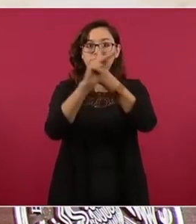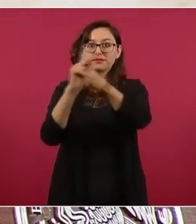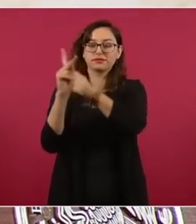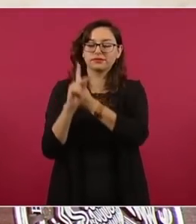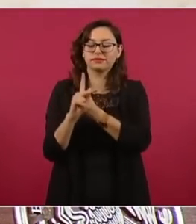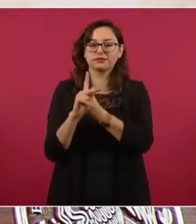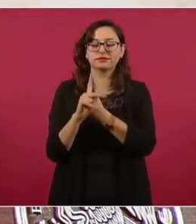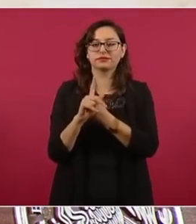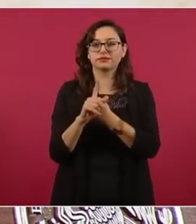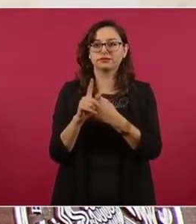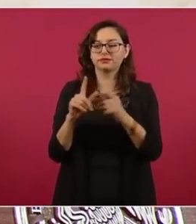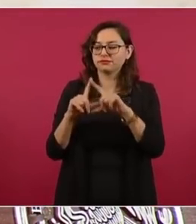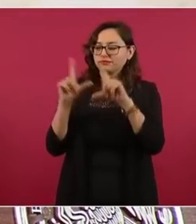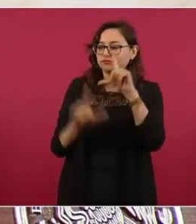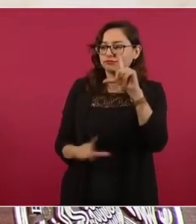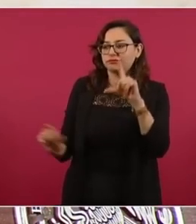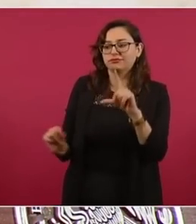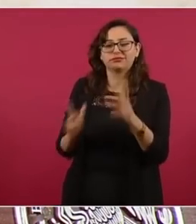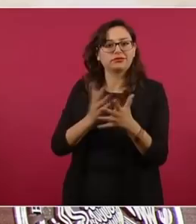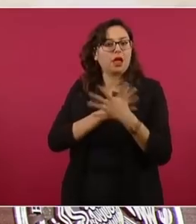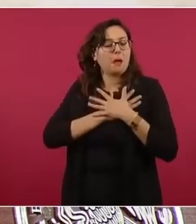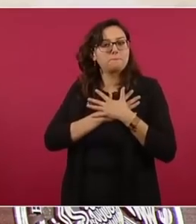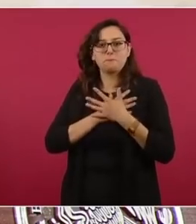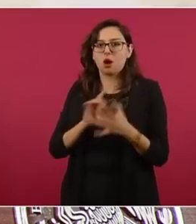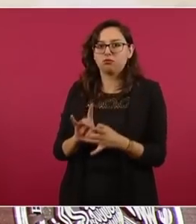a los mexicanos.